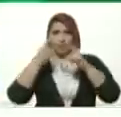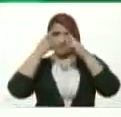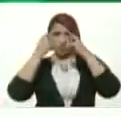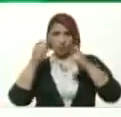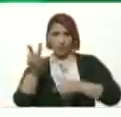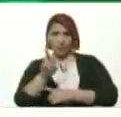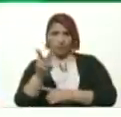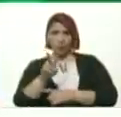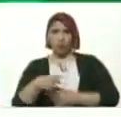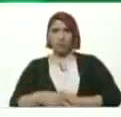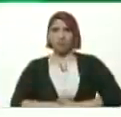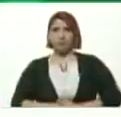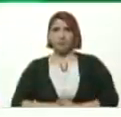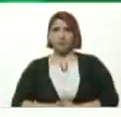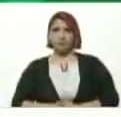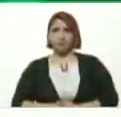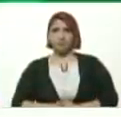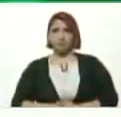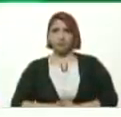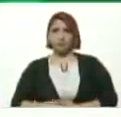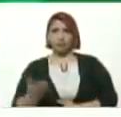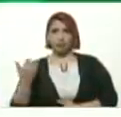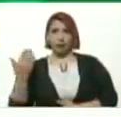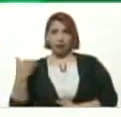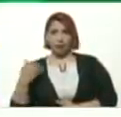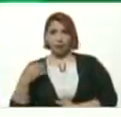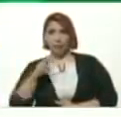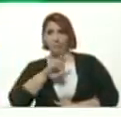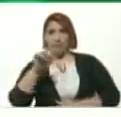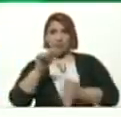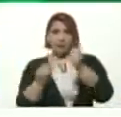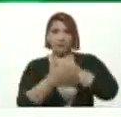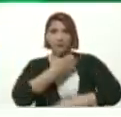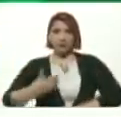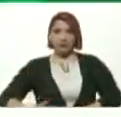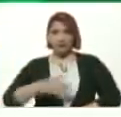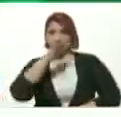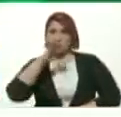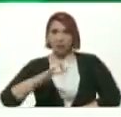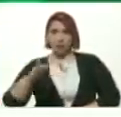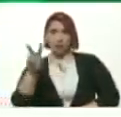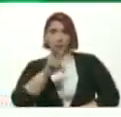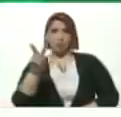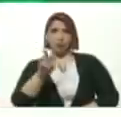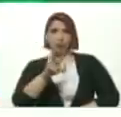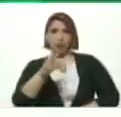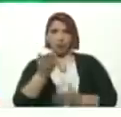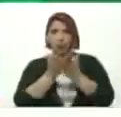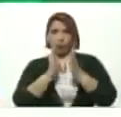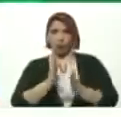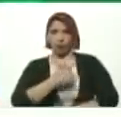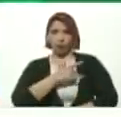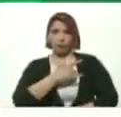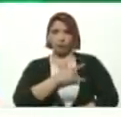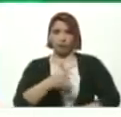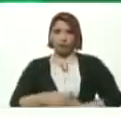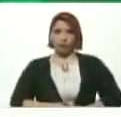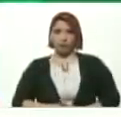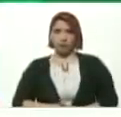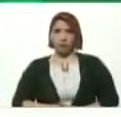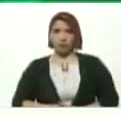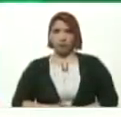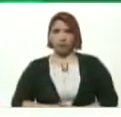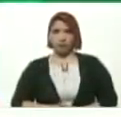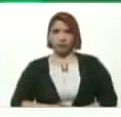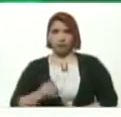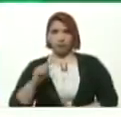Venezolana Fue vicepresidenta De la Federación Venezolana De Estudiantes Universitarios Fue